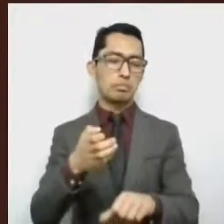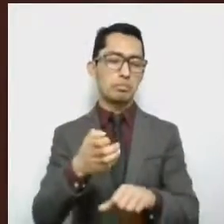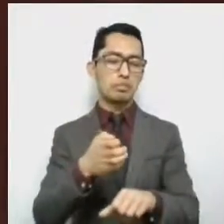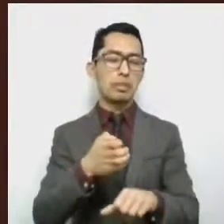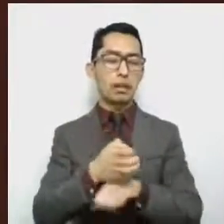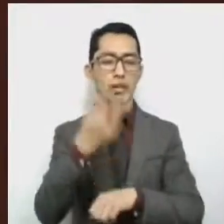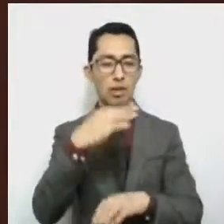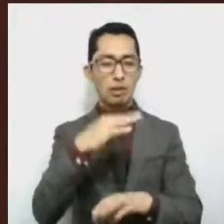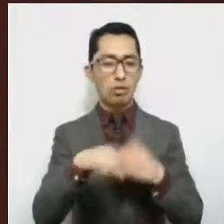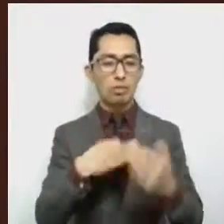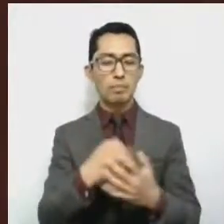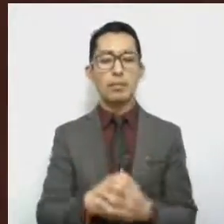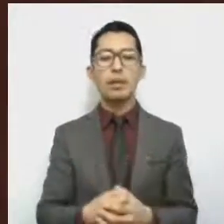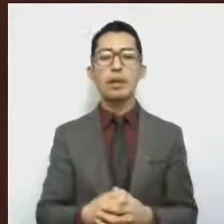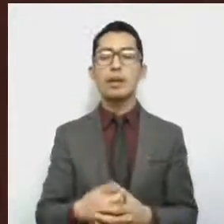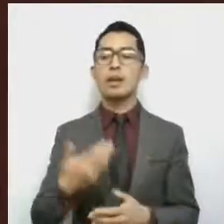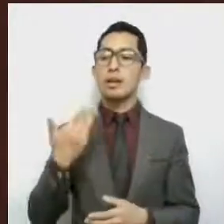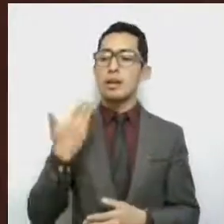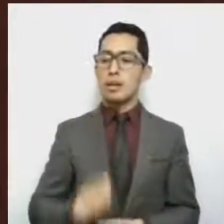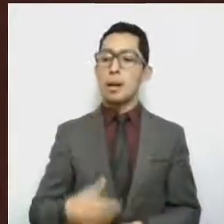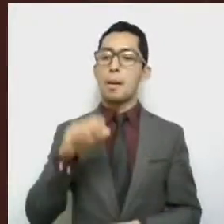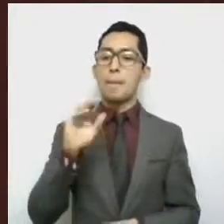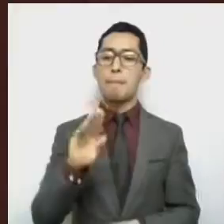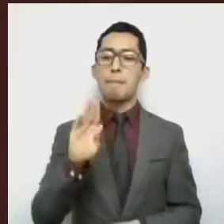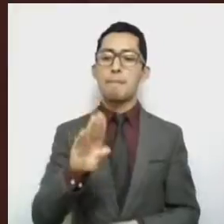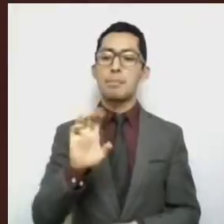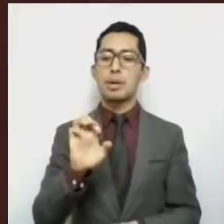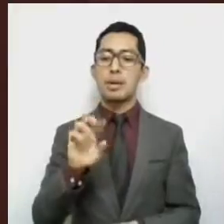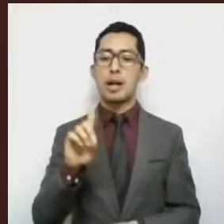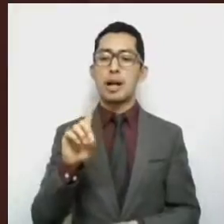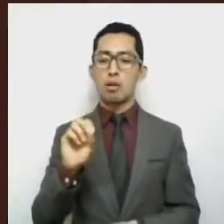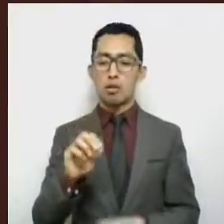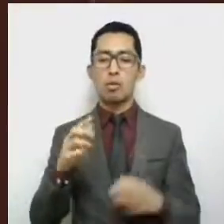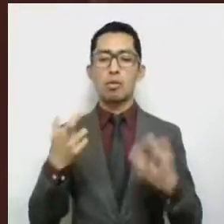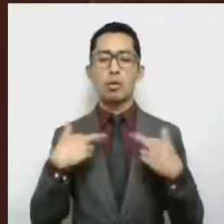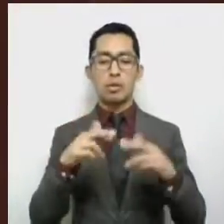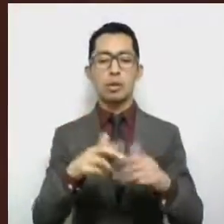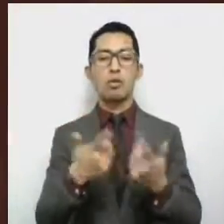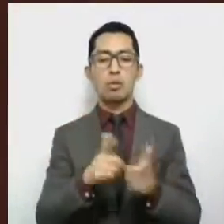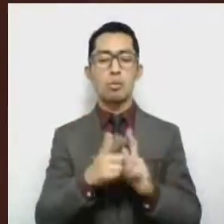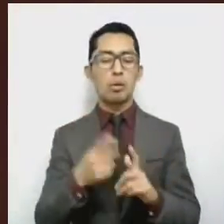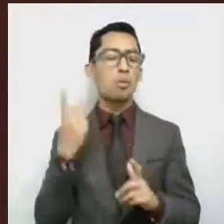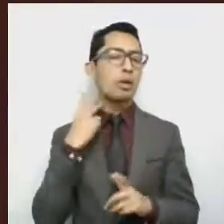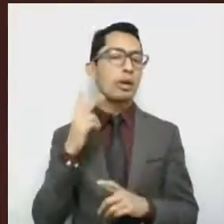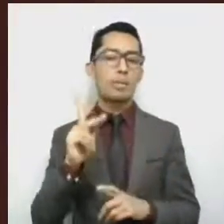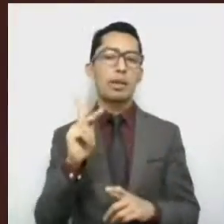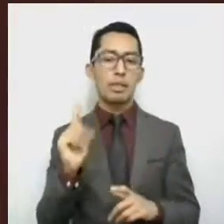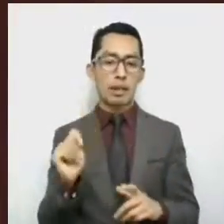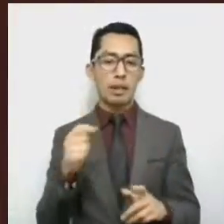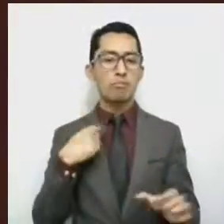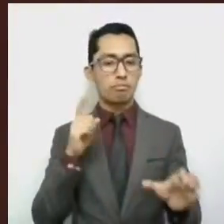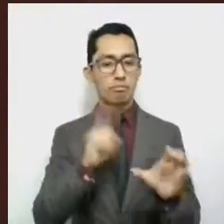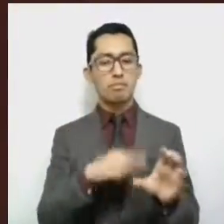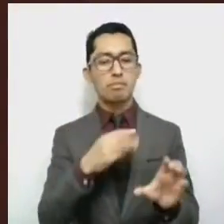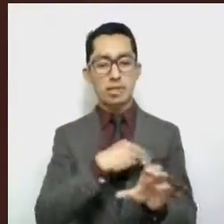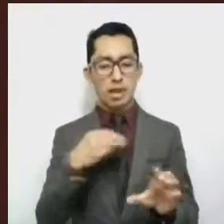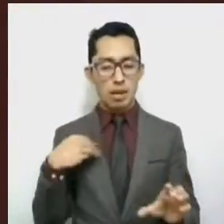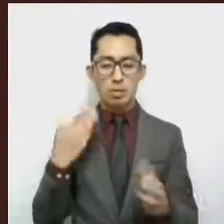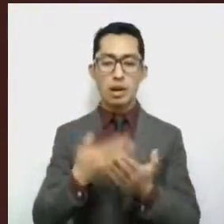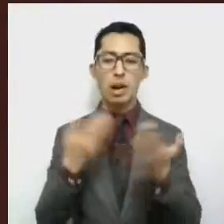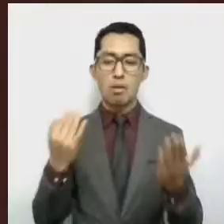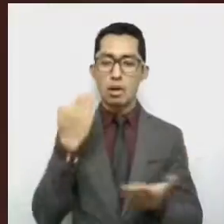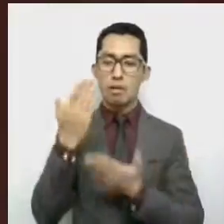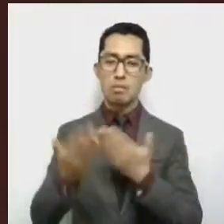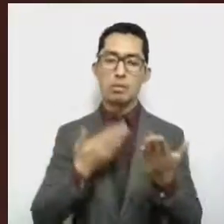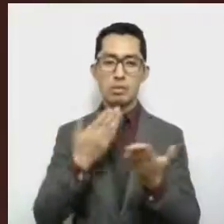Quien escribe, diputado Bernardo Segura Rivera, integrante del Grupo Parlamentario del Partido del Trabajo, someto a consideración de esta